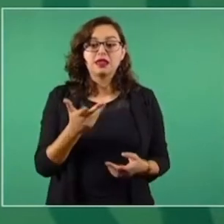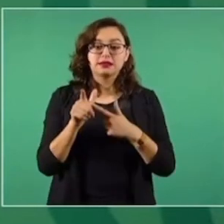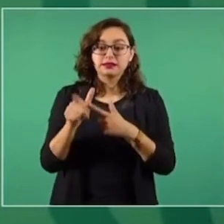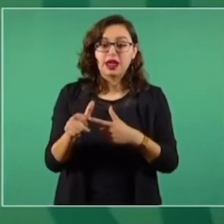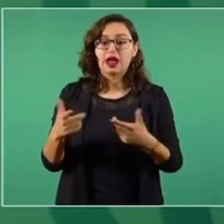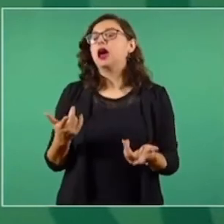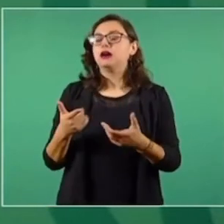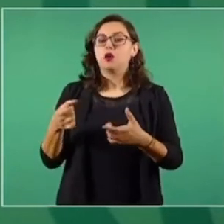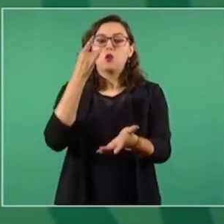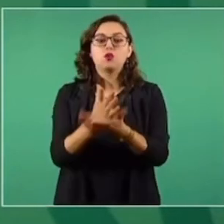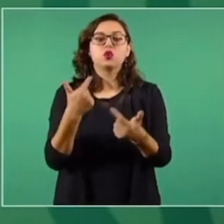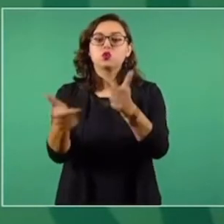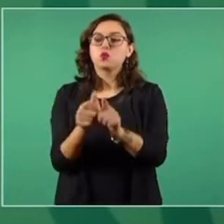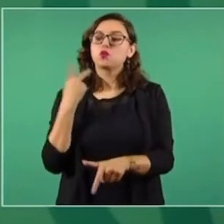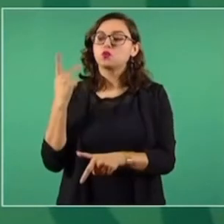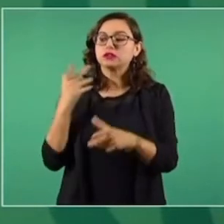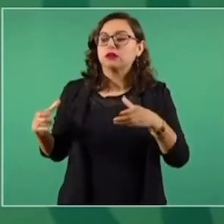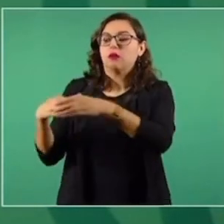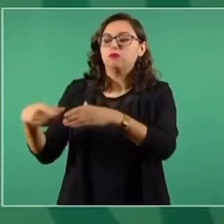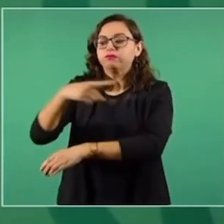que no sea el pueblo el que decida.